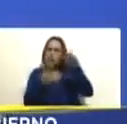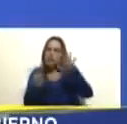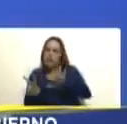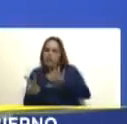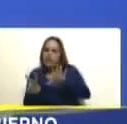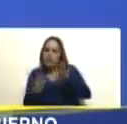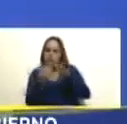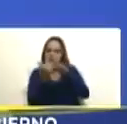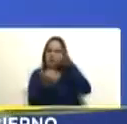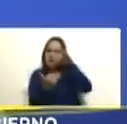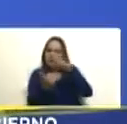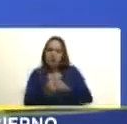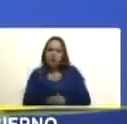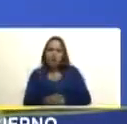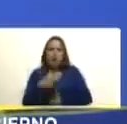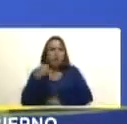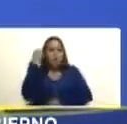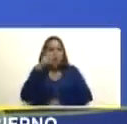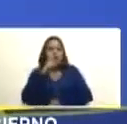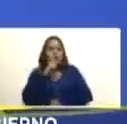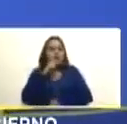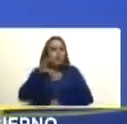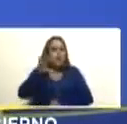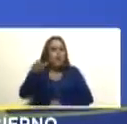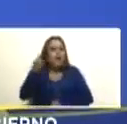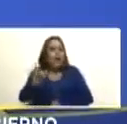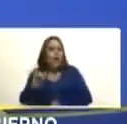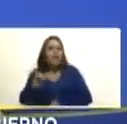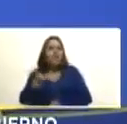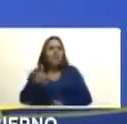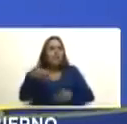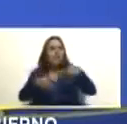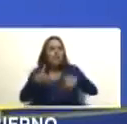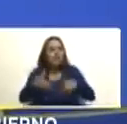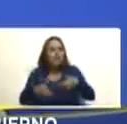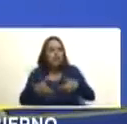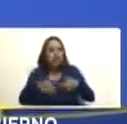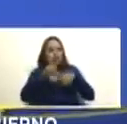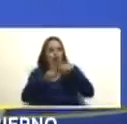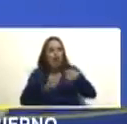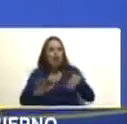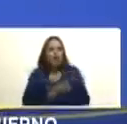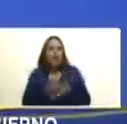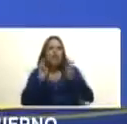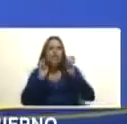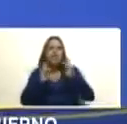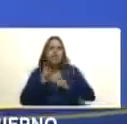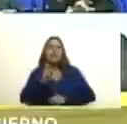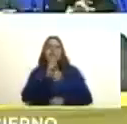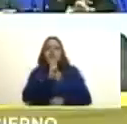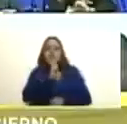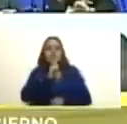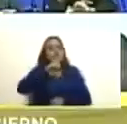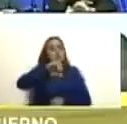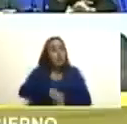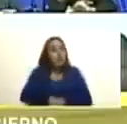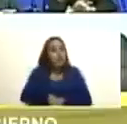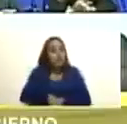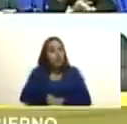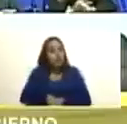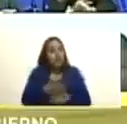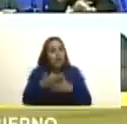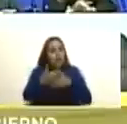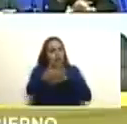dificulto que en un país haya un referéndum sobre un tema tan complejo tan difícil histórico tan